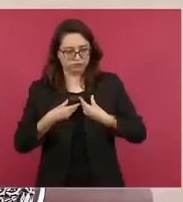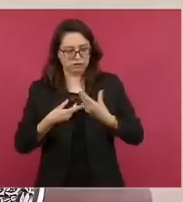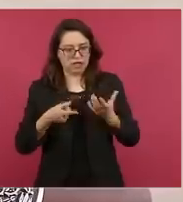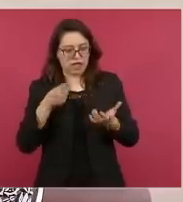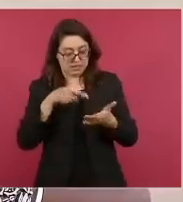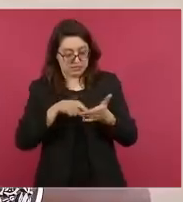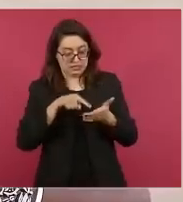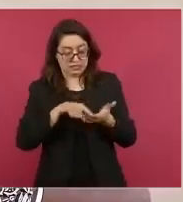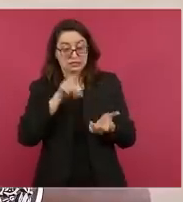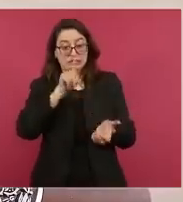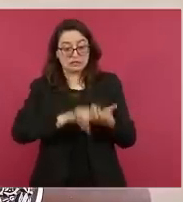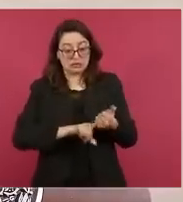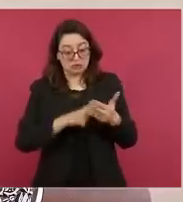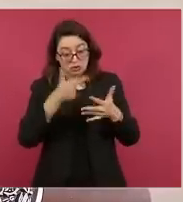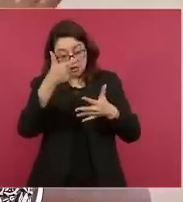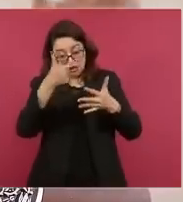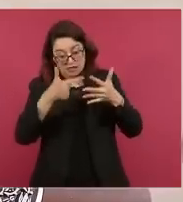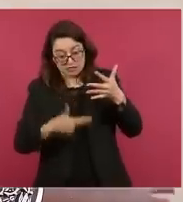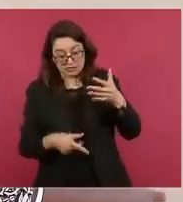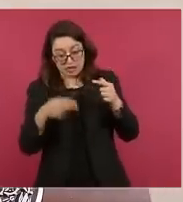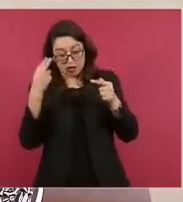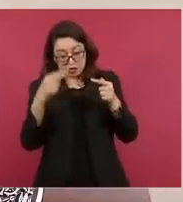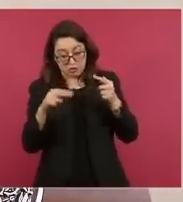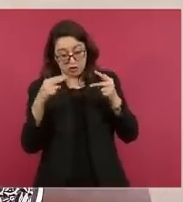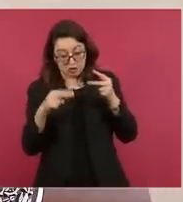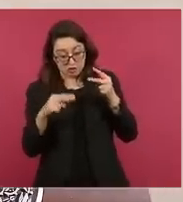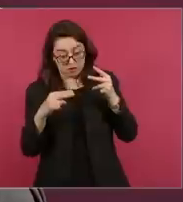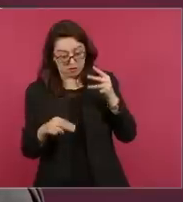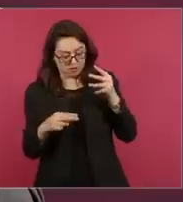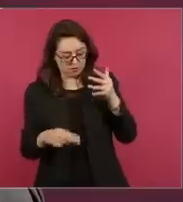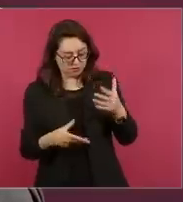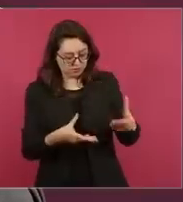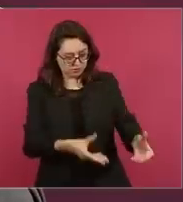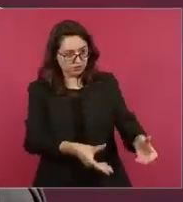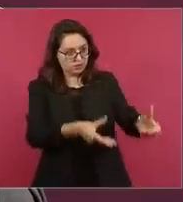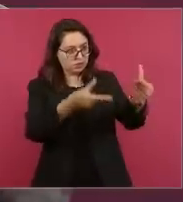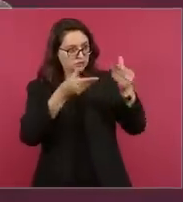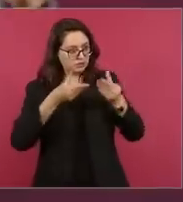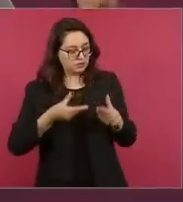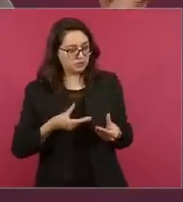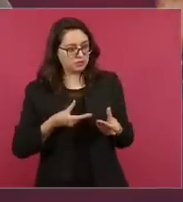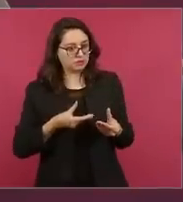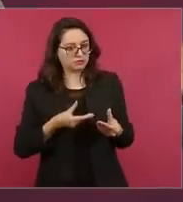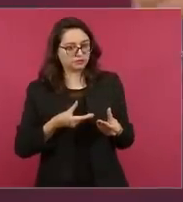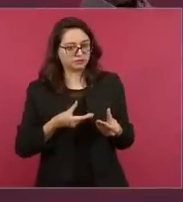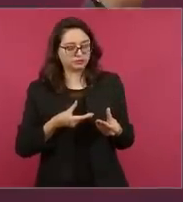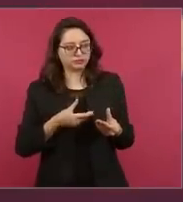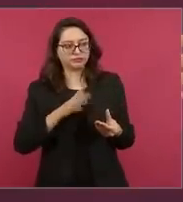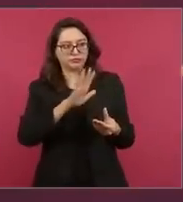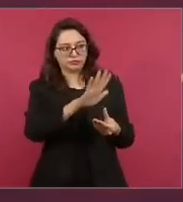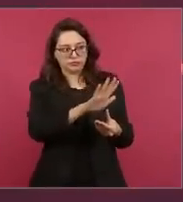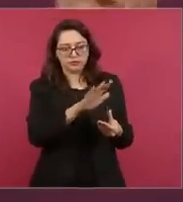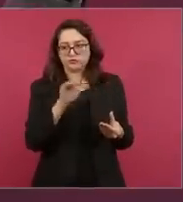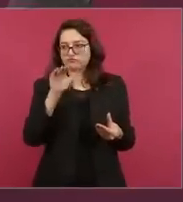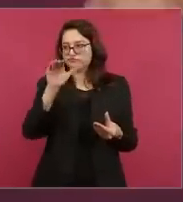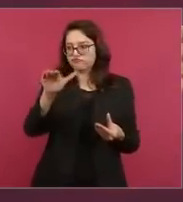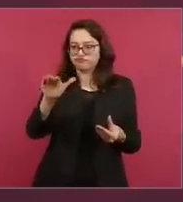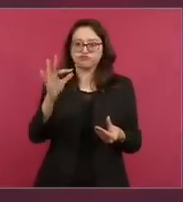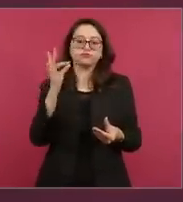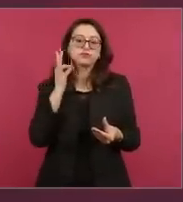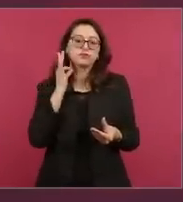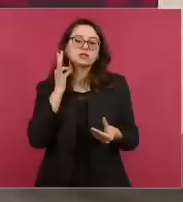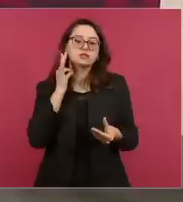involucrados estaban involucrados y libres, entre ellos el